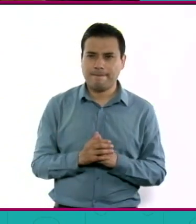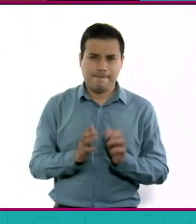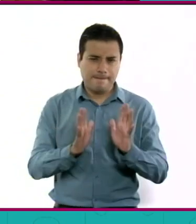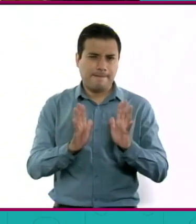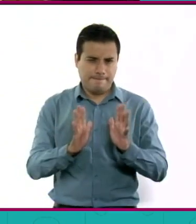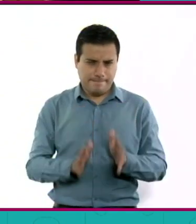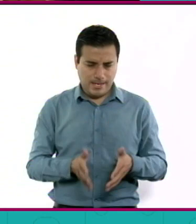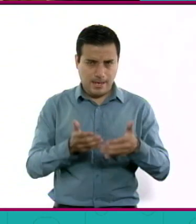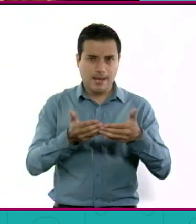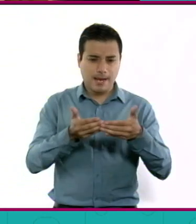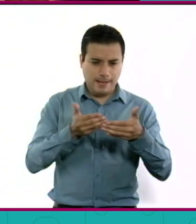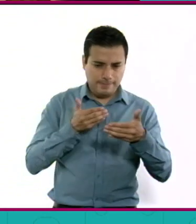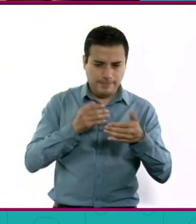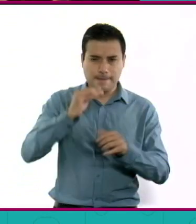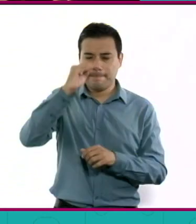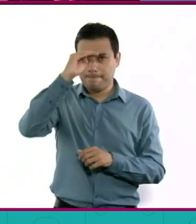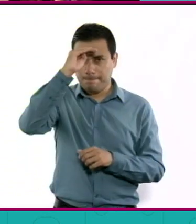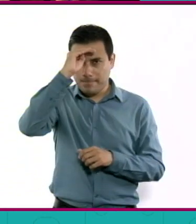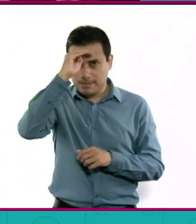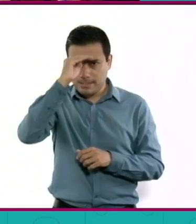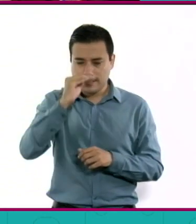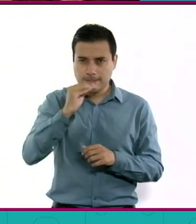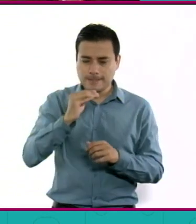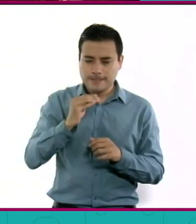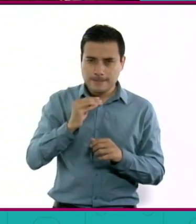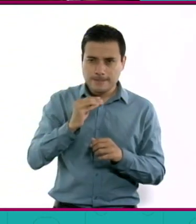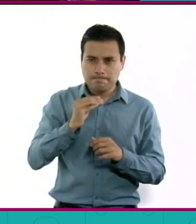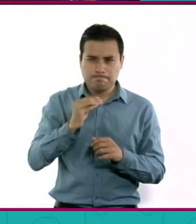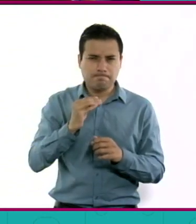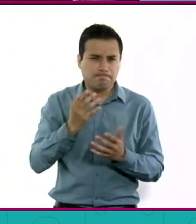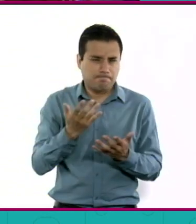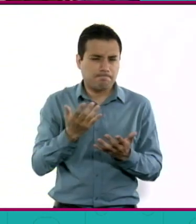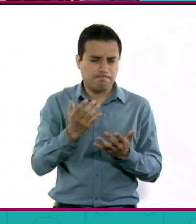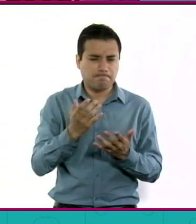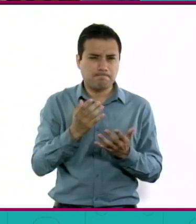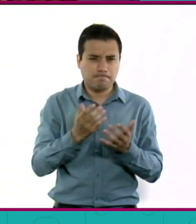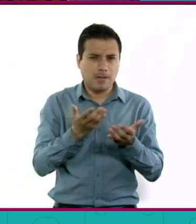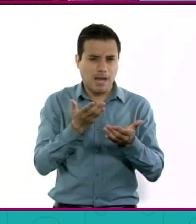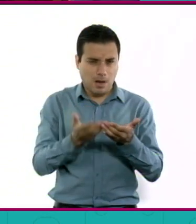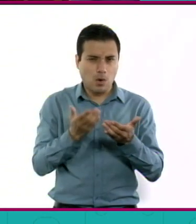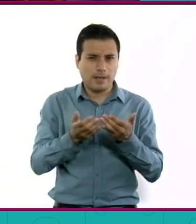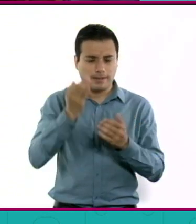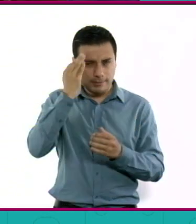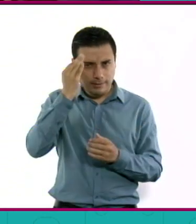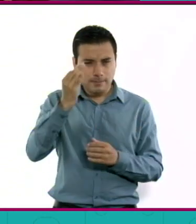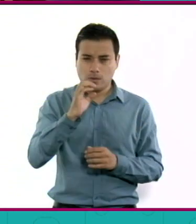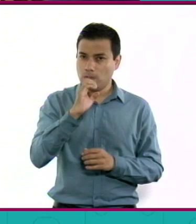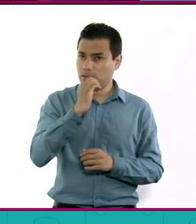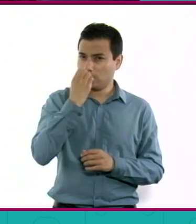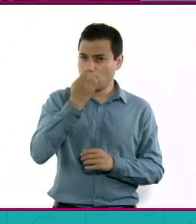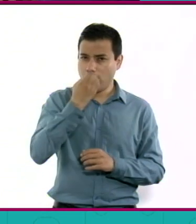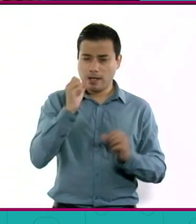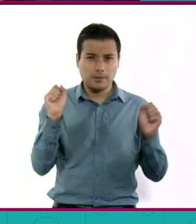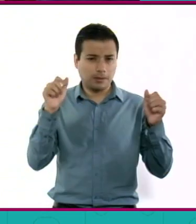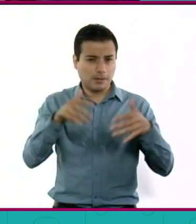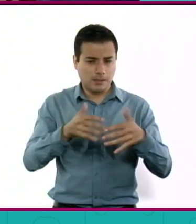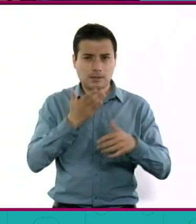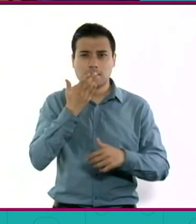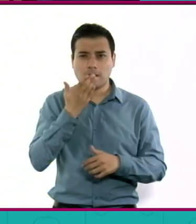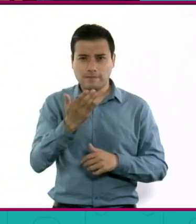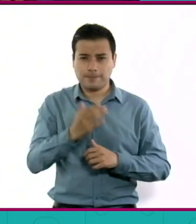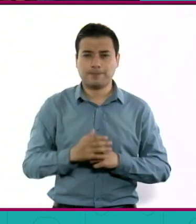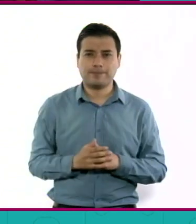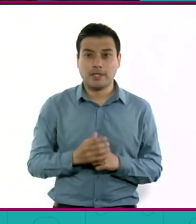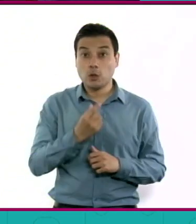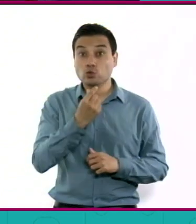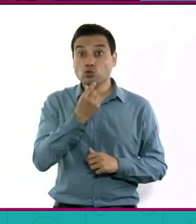trabajado, que es un muy buen momento para el regreso a clases. Es decir, todos ganamos. Y sobre todo son los niños,